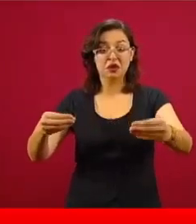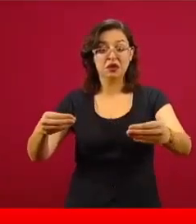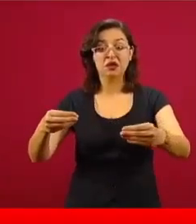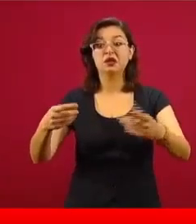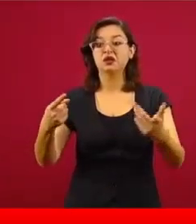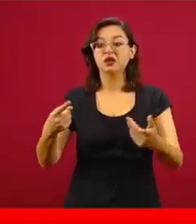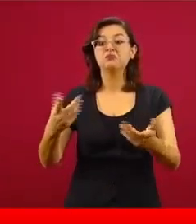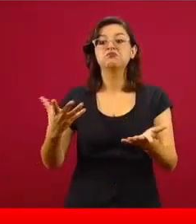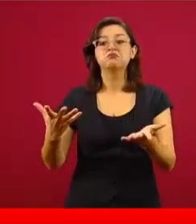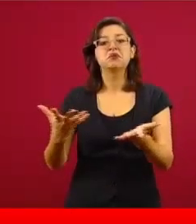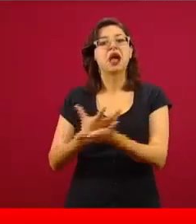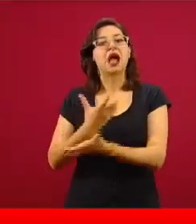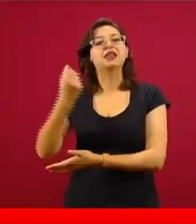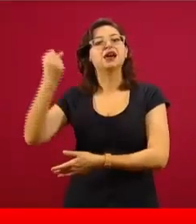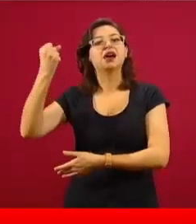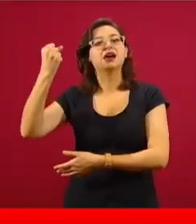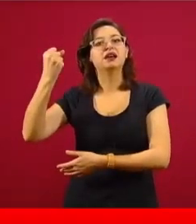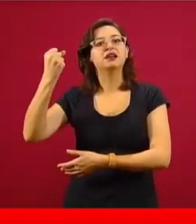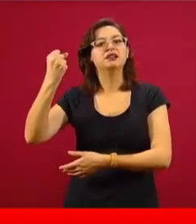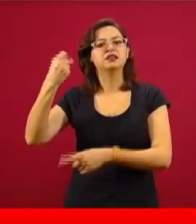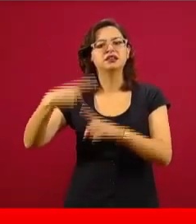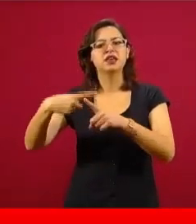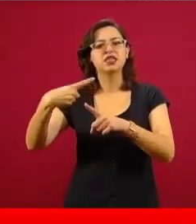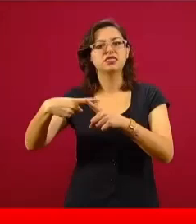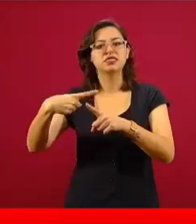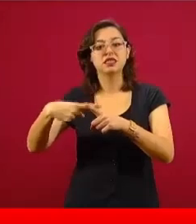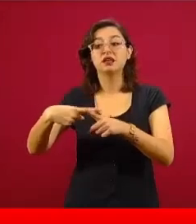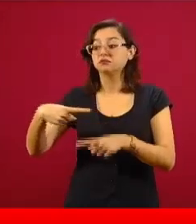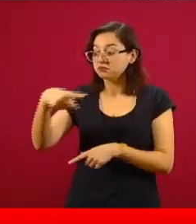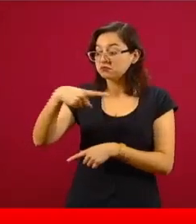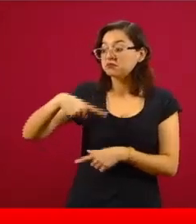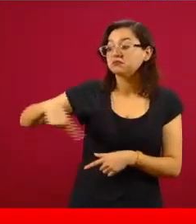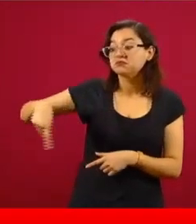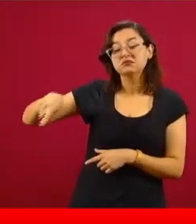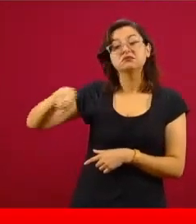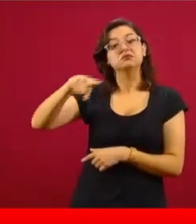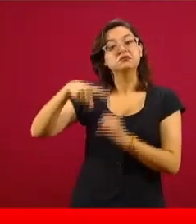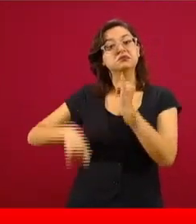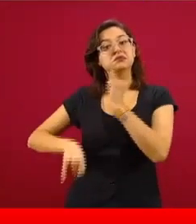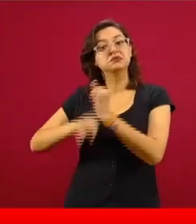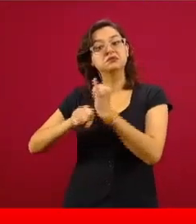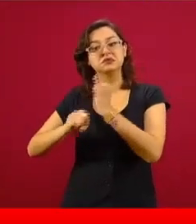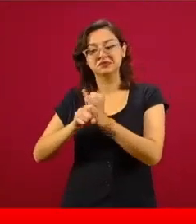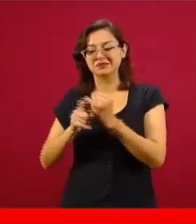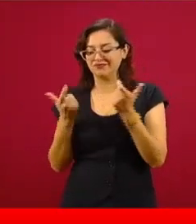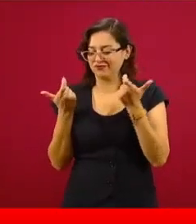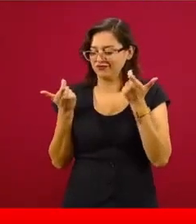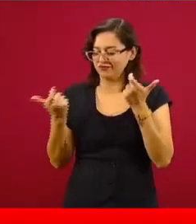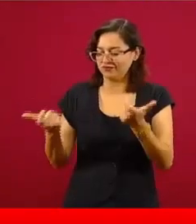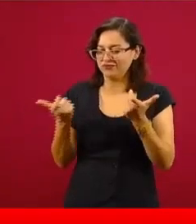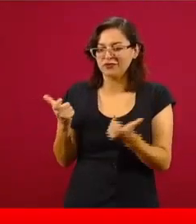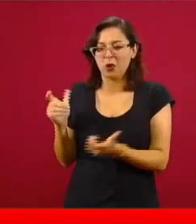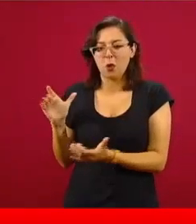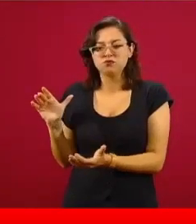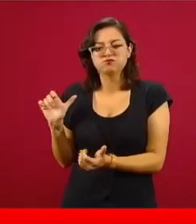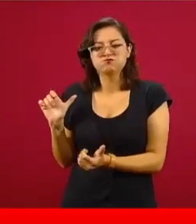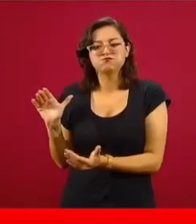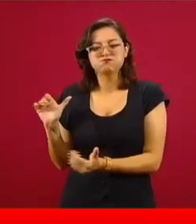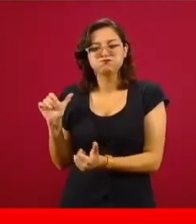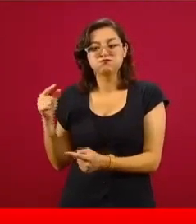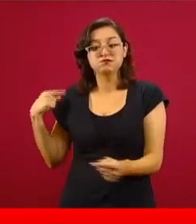son estas plataformas, justamente. El nivel de ingresos y de ganancias que han tenido en este primer